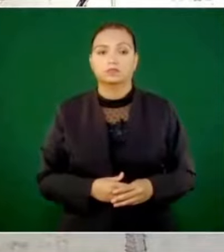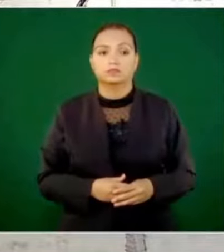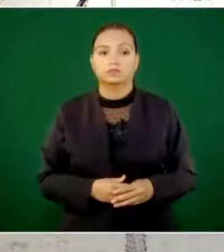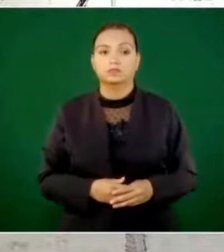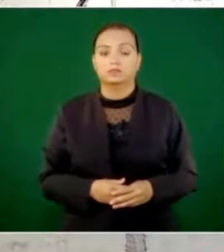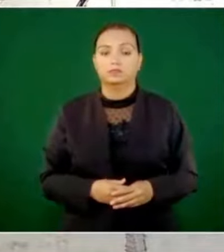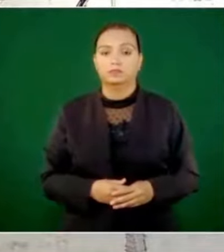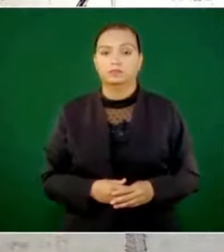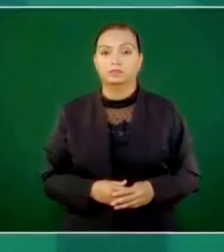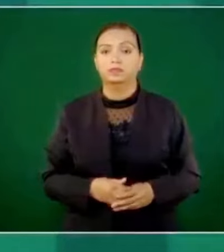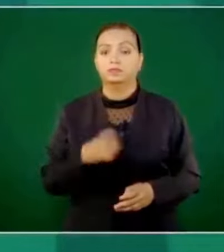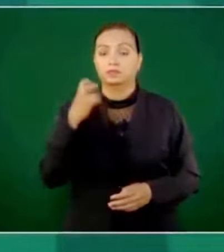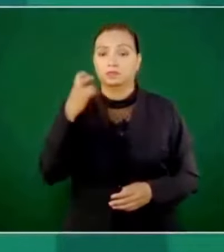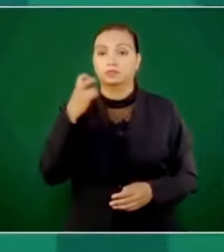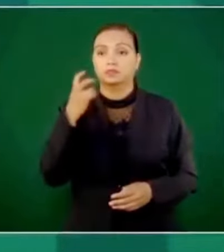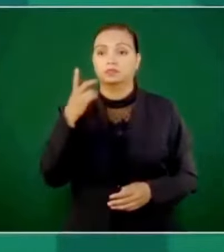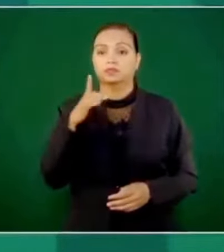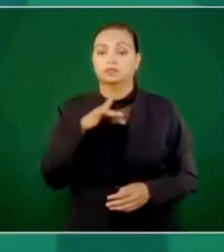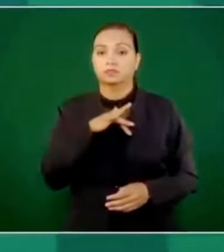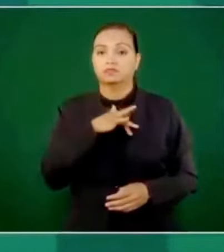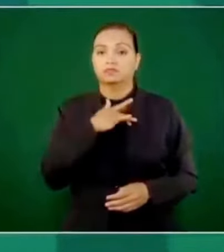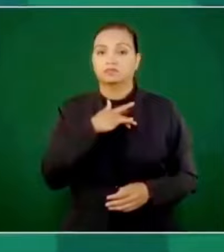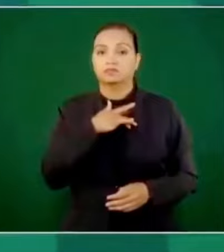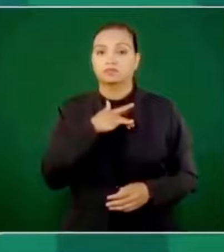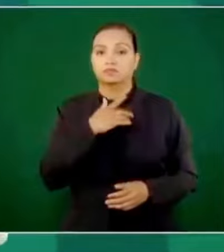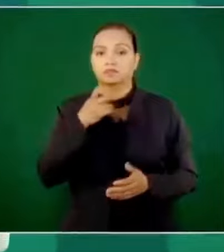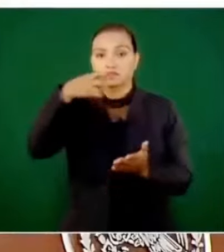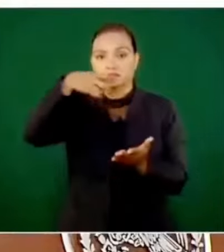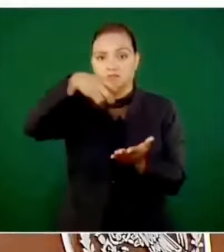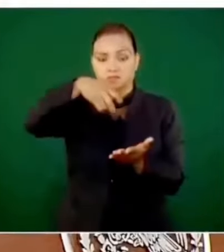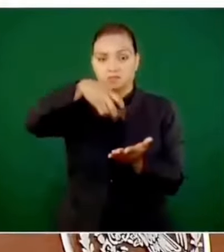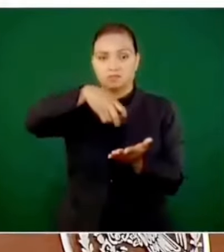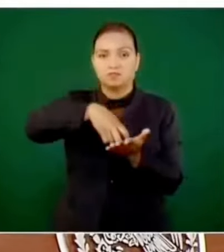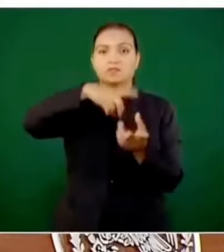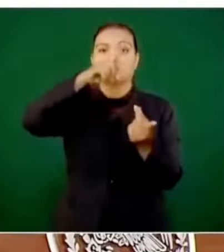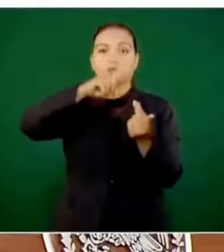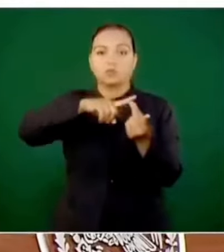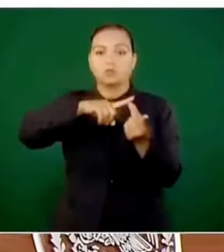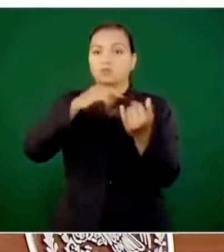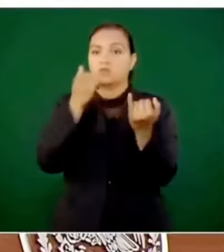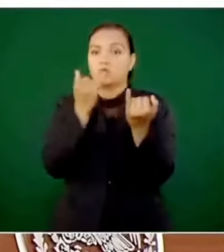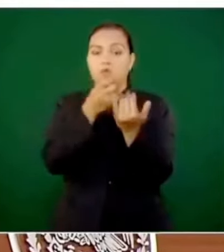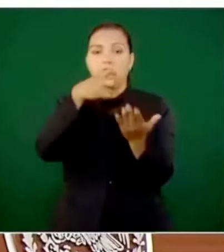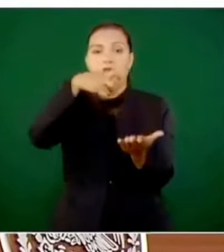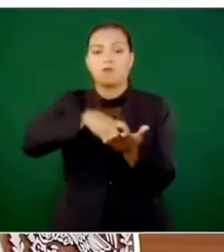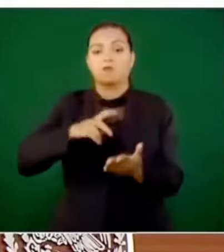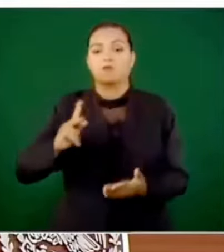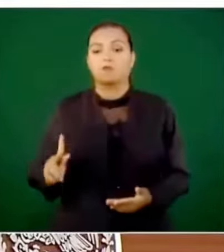que él se hincaba donde se hincaba el pueblo.